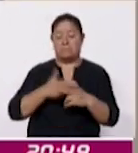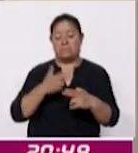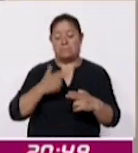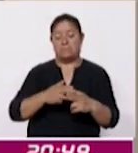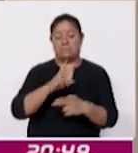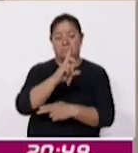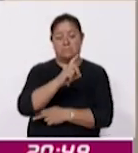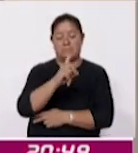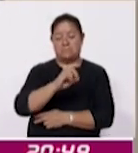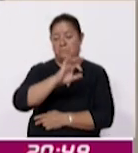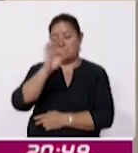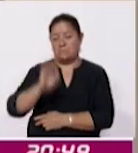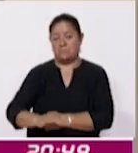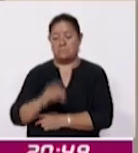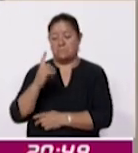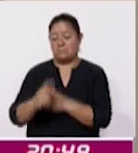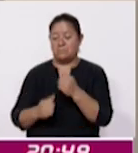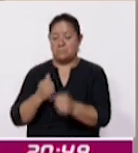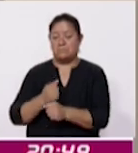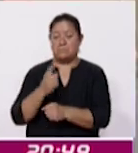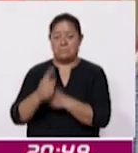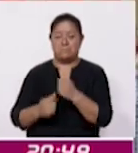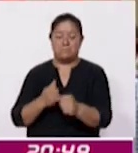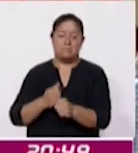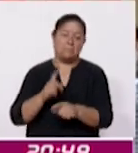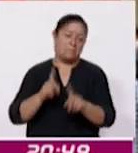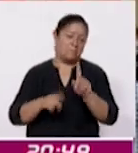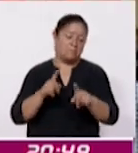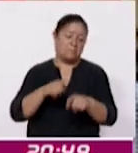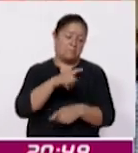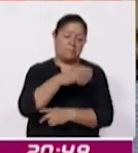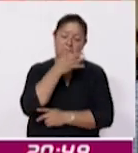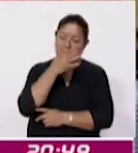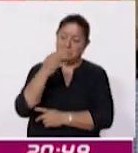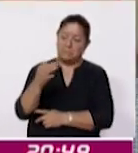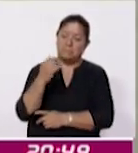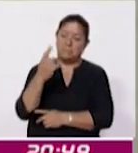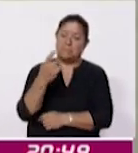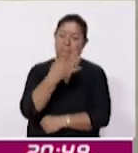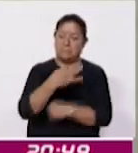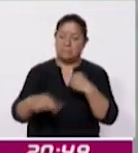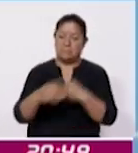de sus ingresos anuales dependiendo del monto reportado a fin de año